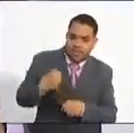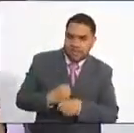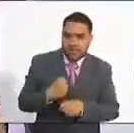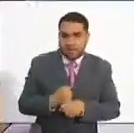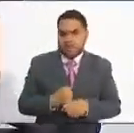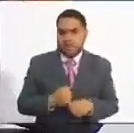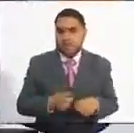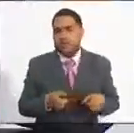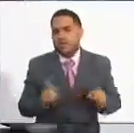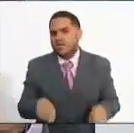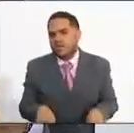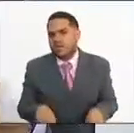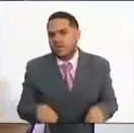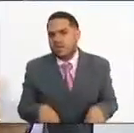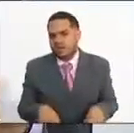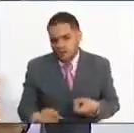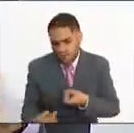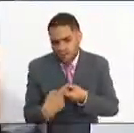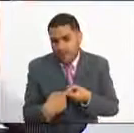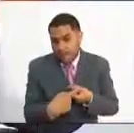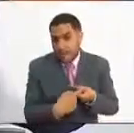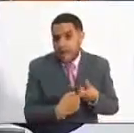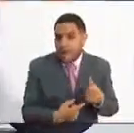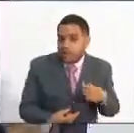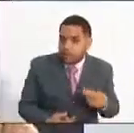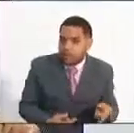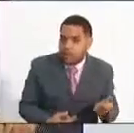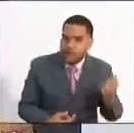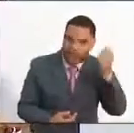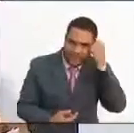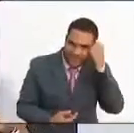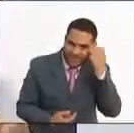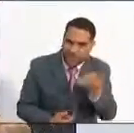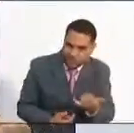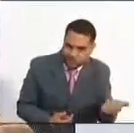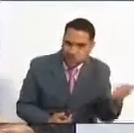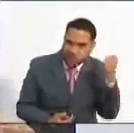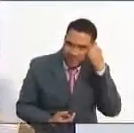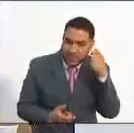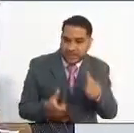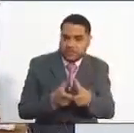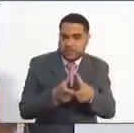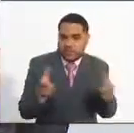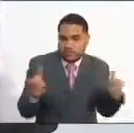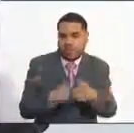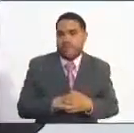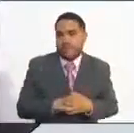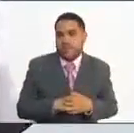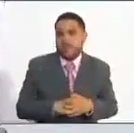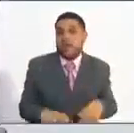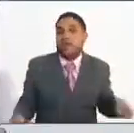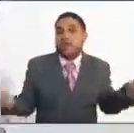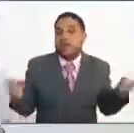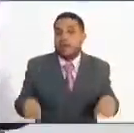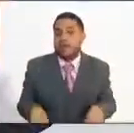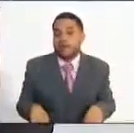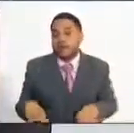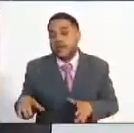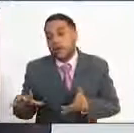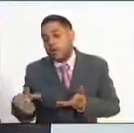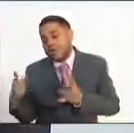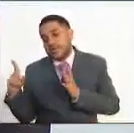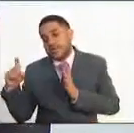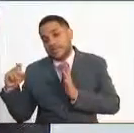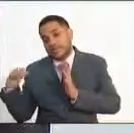los docentes, que están en la cifra muy grande, como ya mencionaba el doctor José Lías. Tenemos otros 6 mil